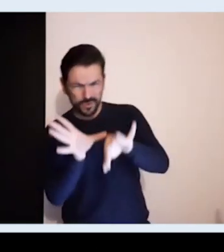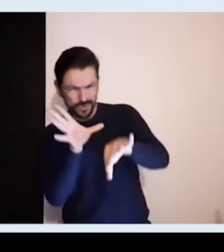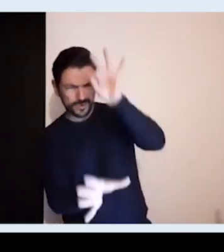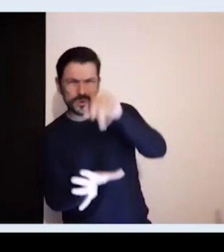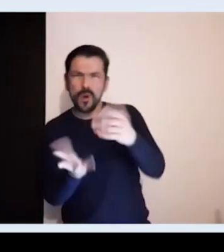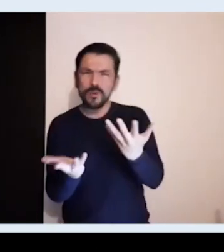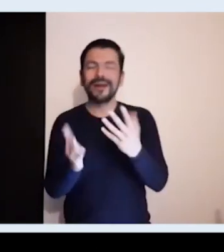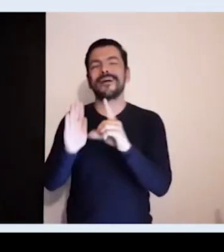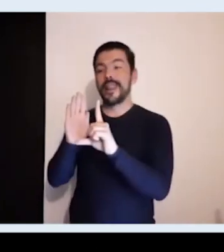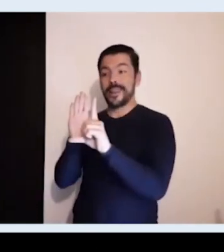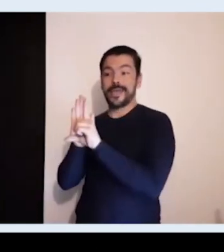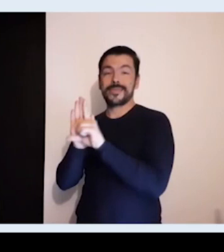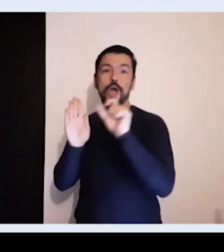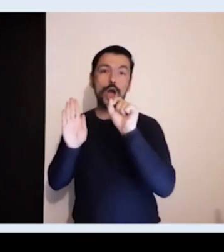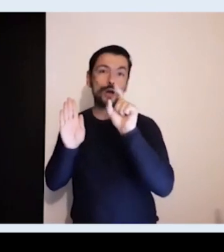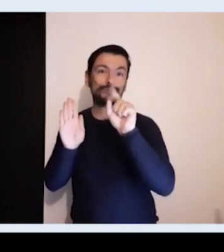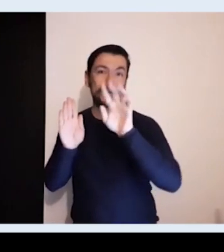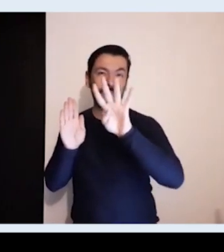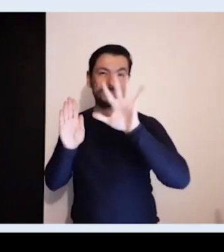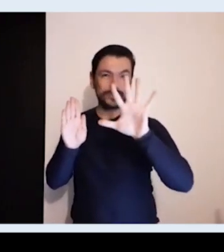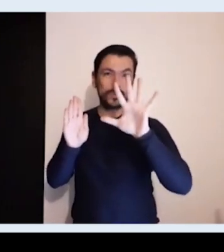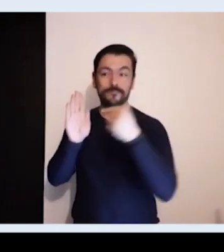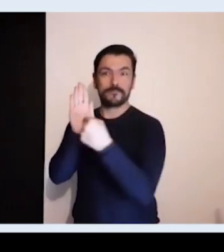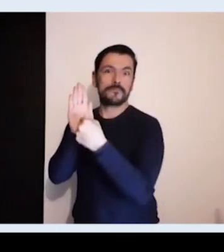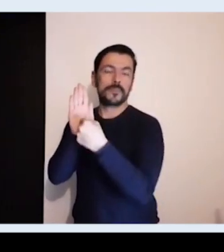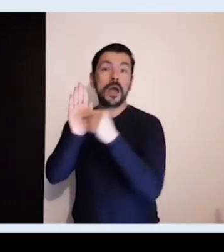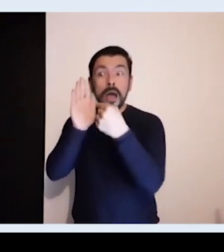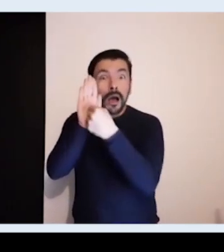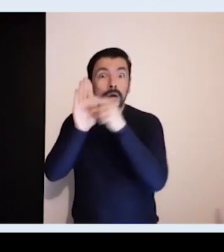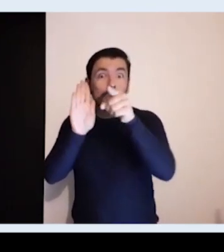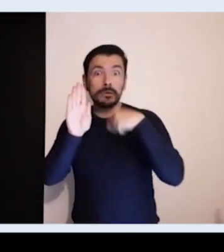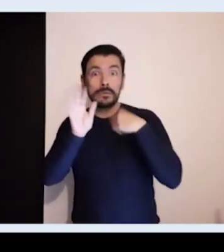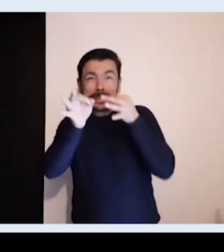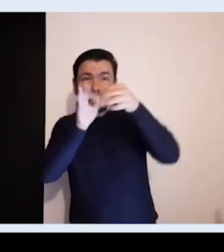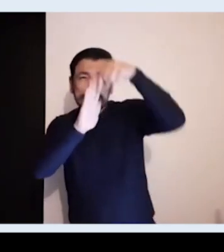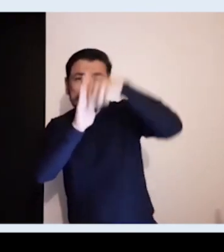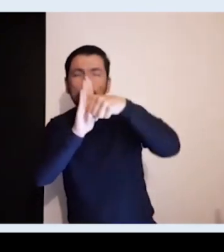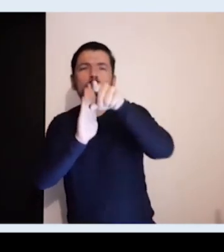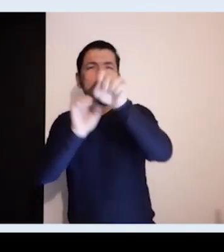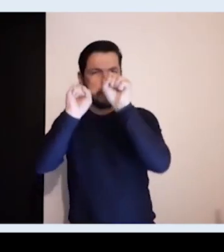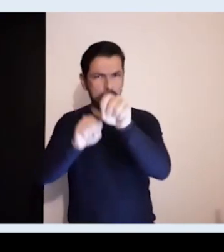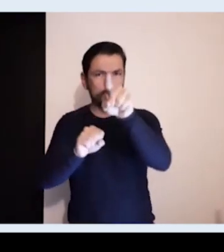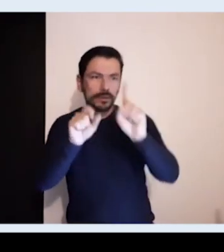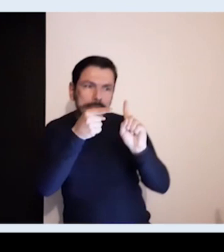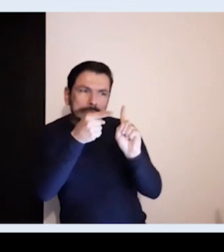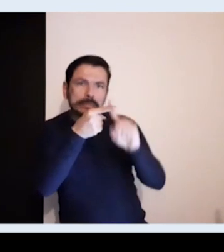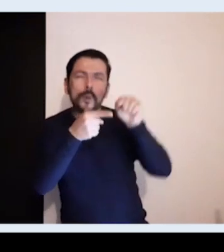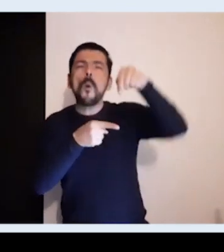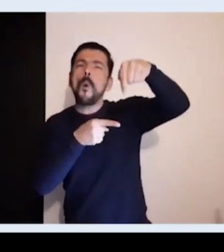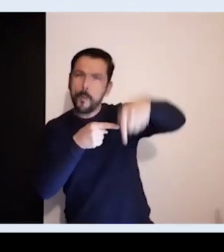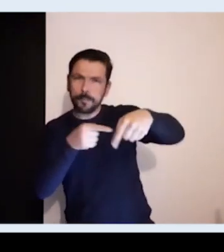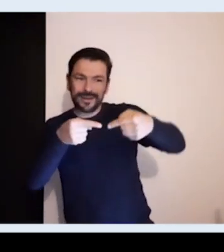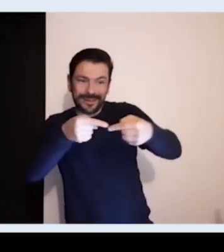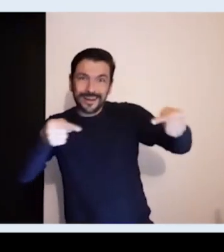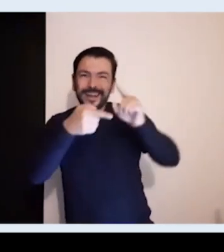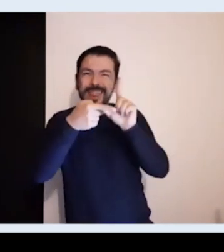elección de los representantes está establecido en la Ley 1145. En este momento, no voy a profundizar en ella, sin embargo, ustedes